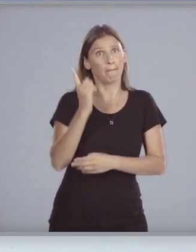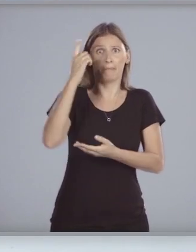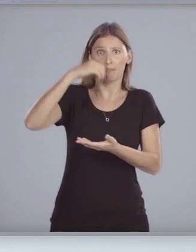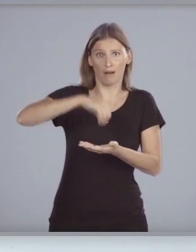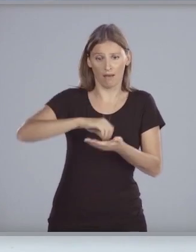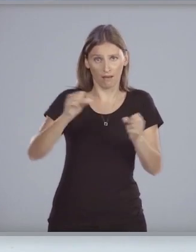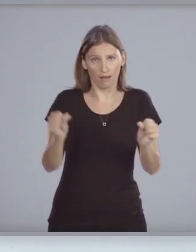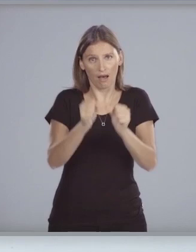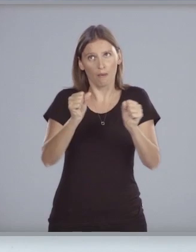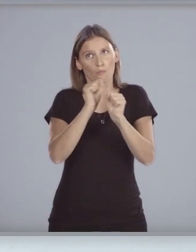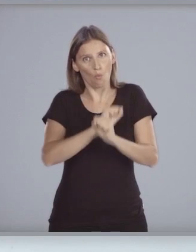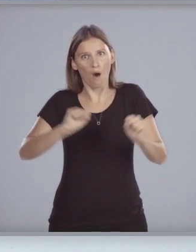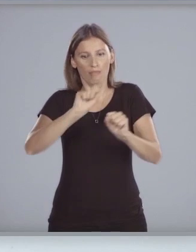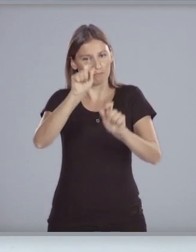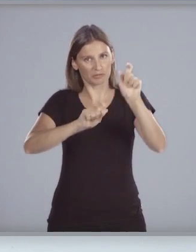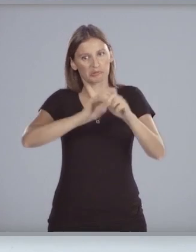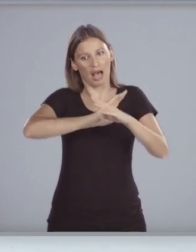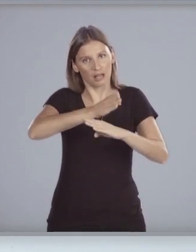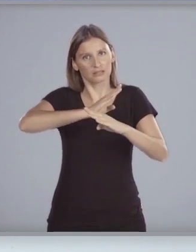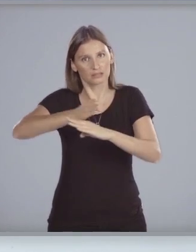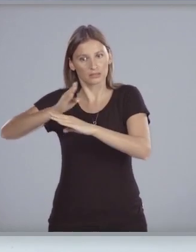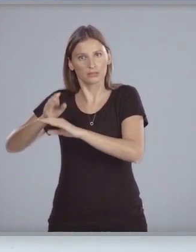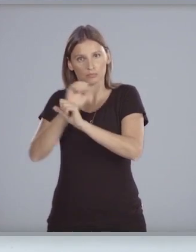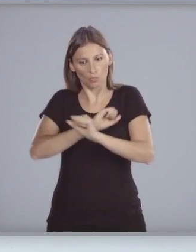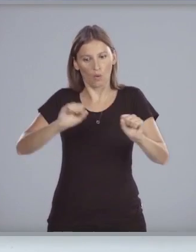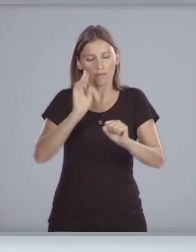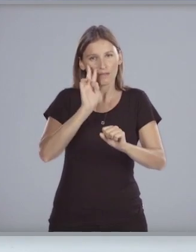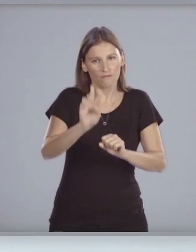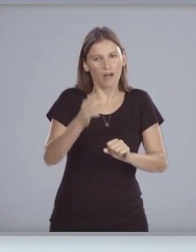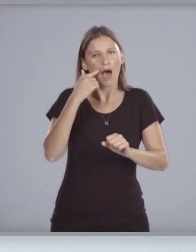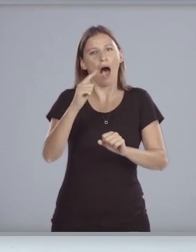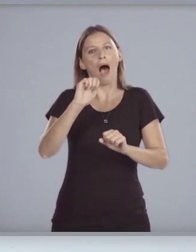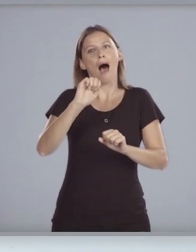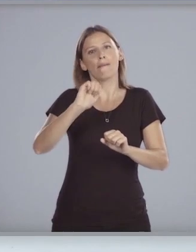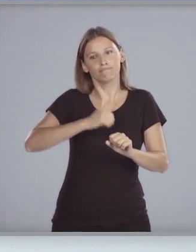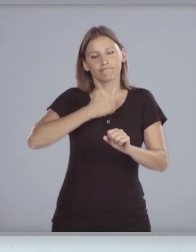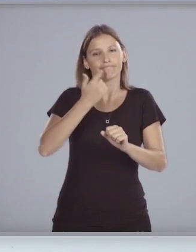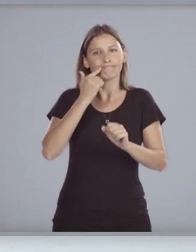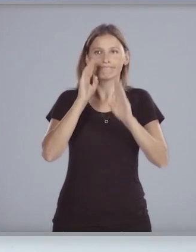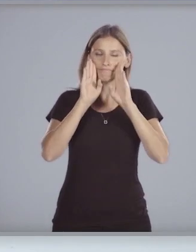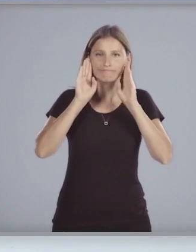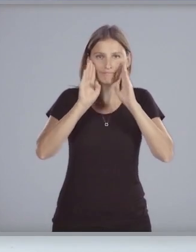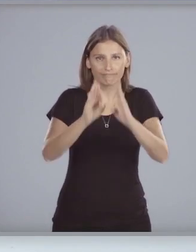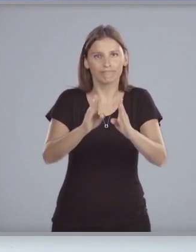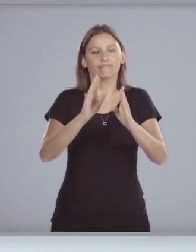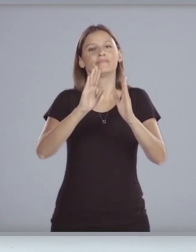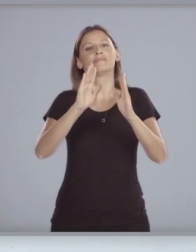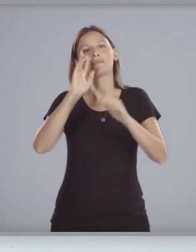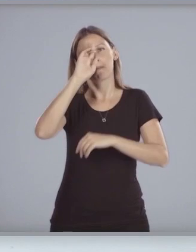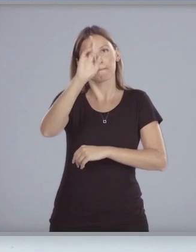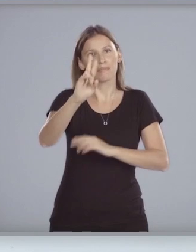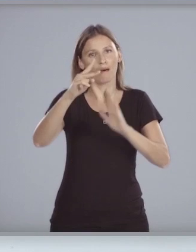inédita a la accesibilidad de los ciudadanos a la trazabilidad de la